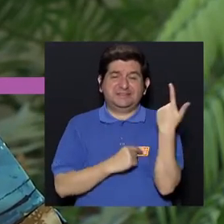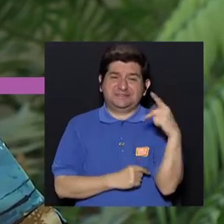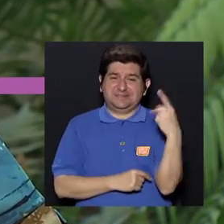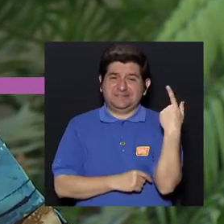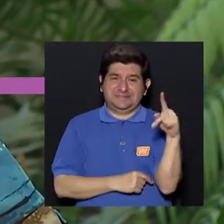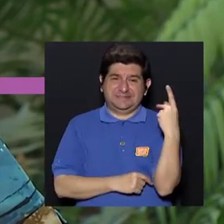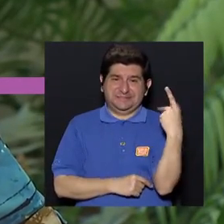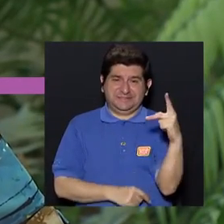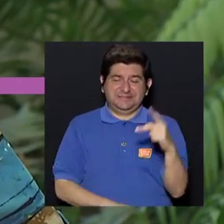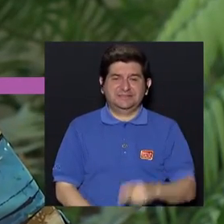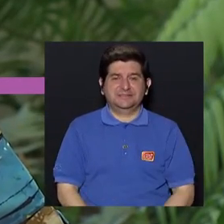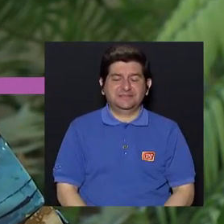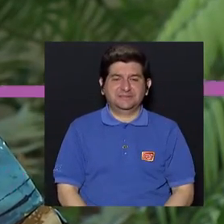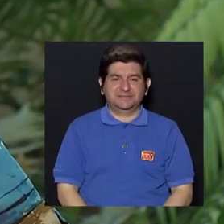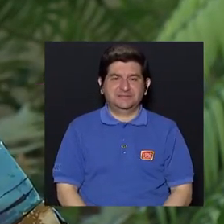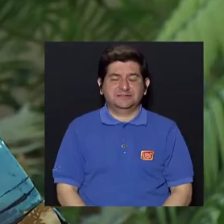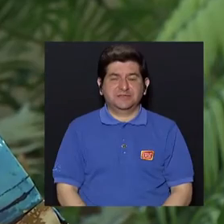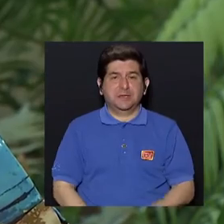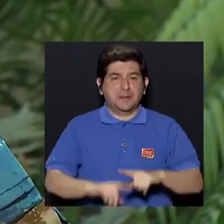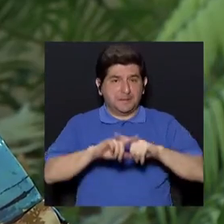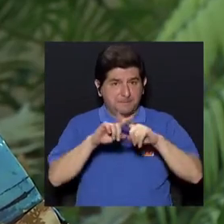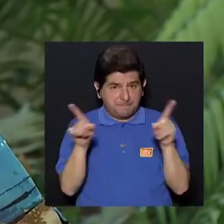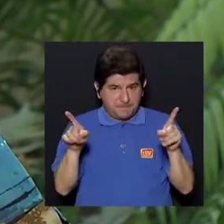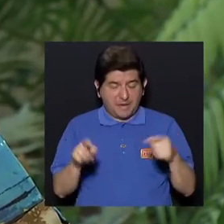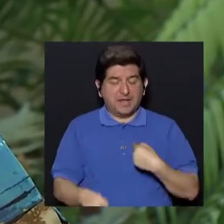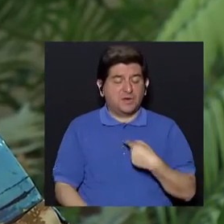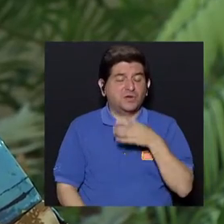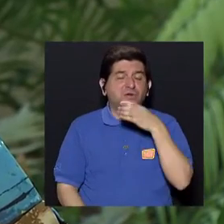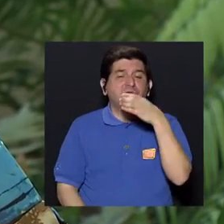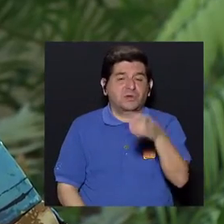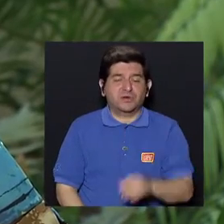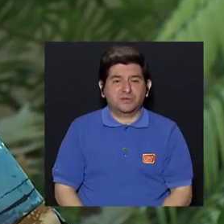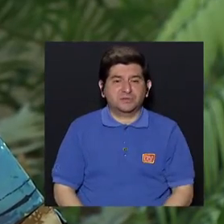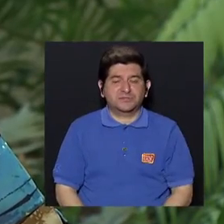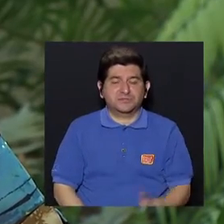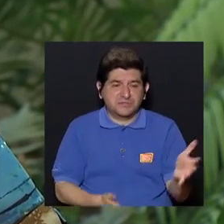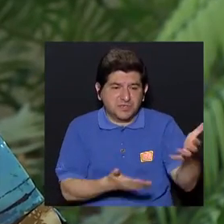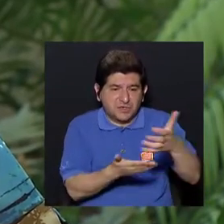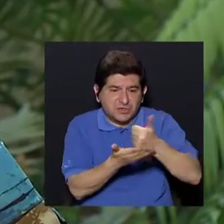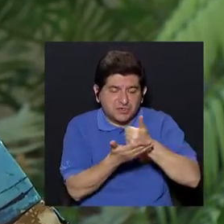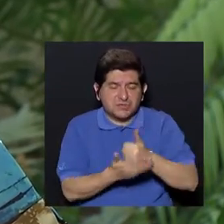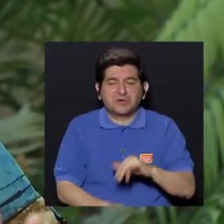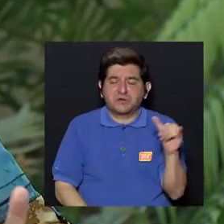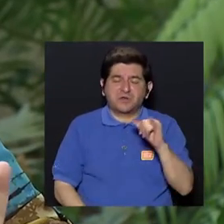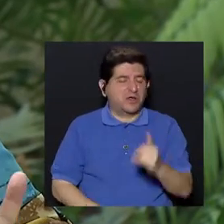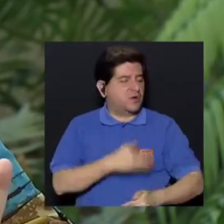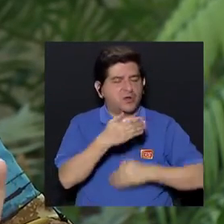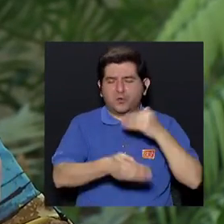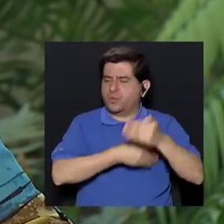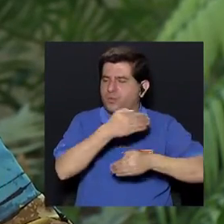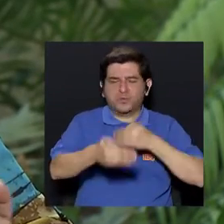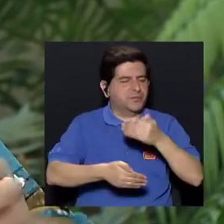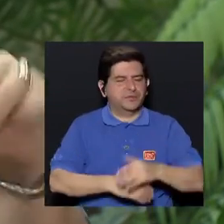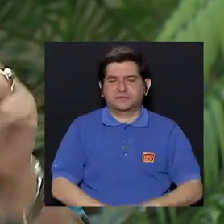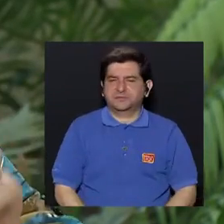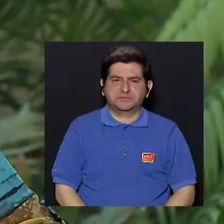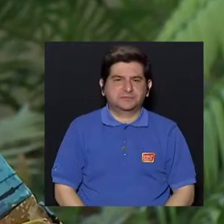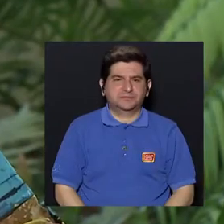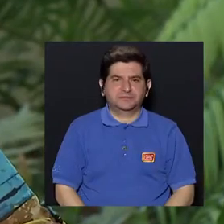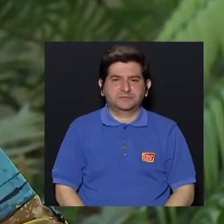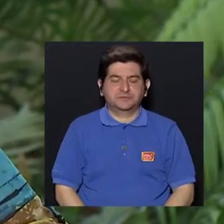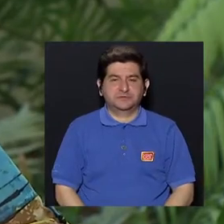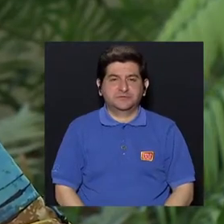peligrosas que tenemos. No obstante, yo lo que recomiendo es que se recoja y se disponga igual porque en